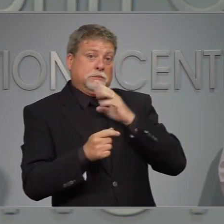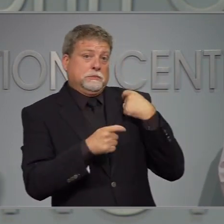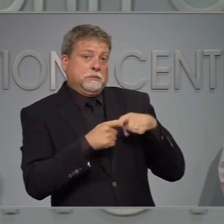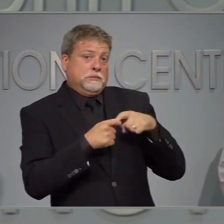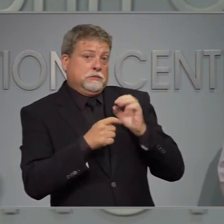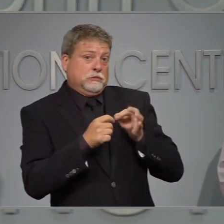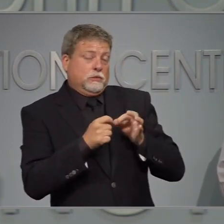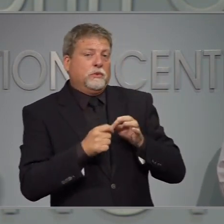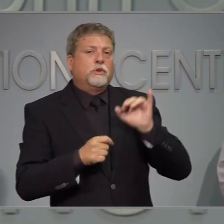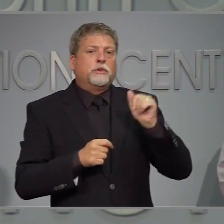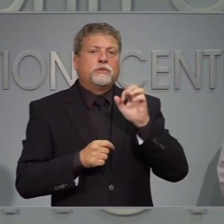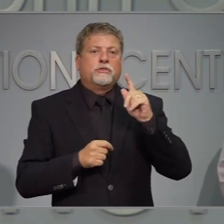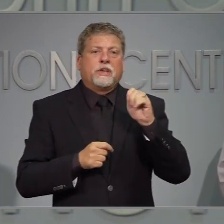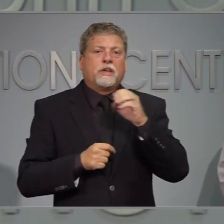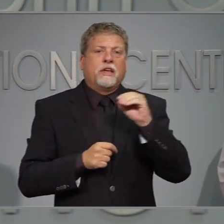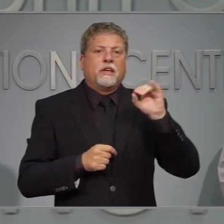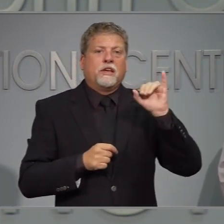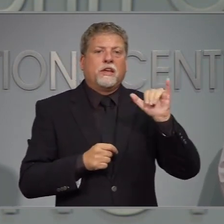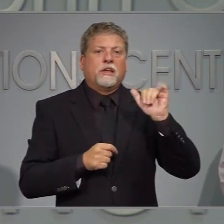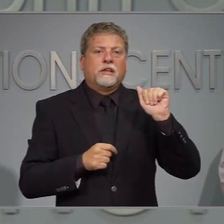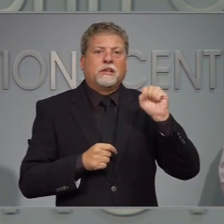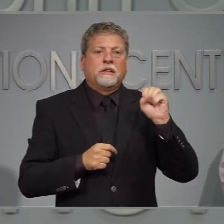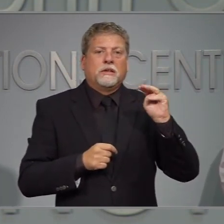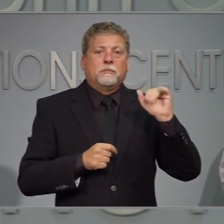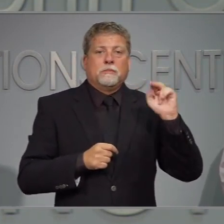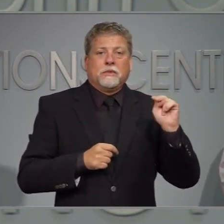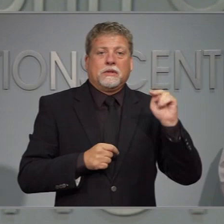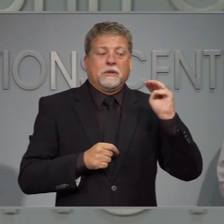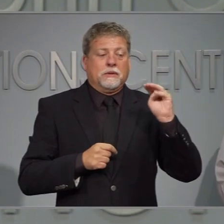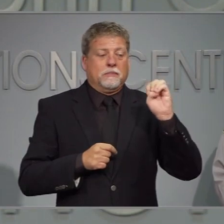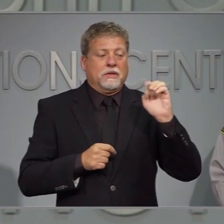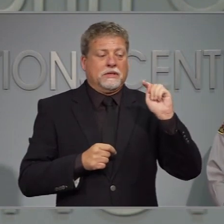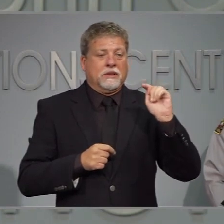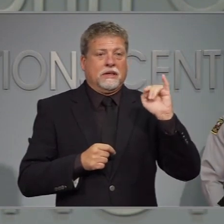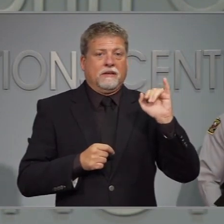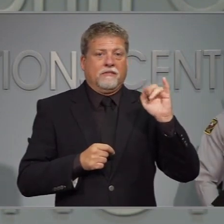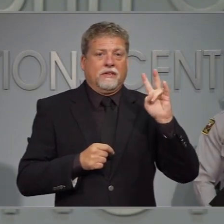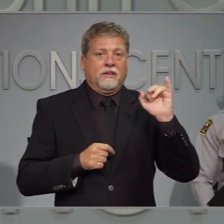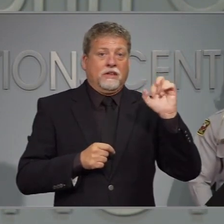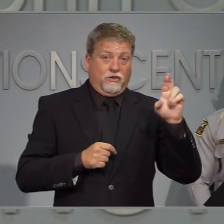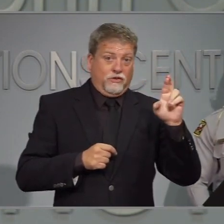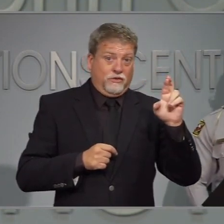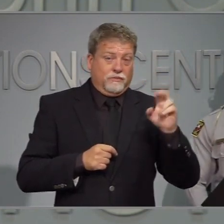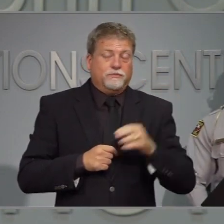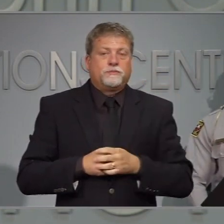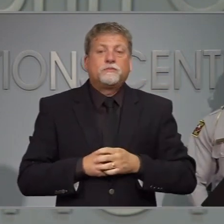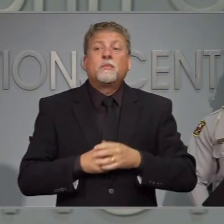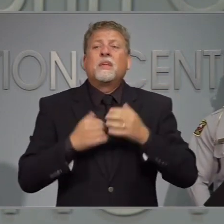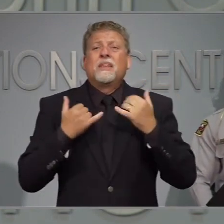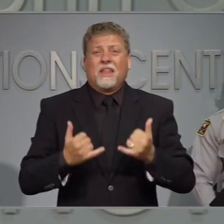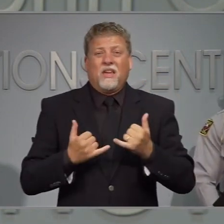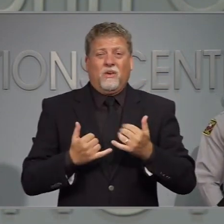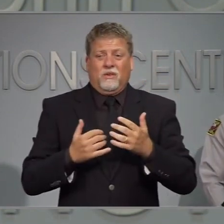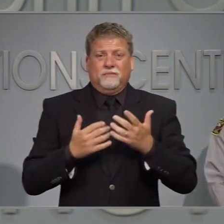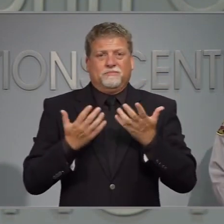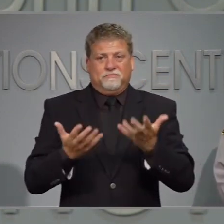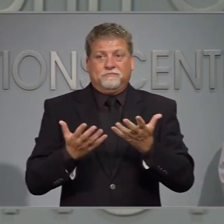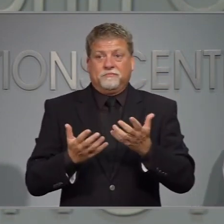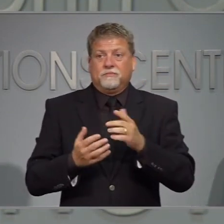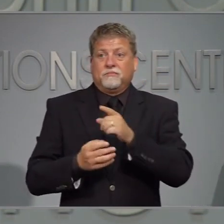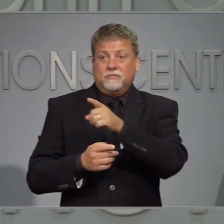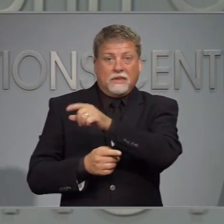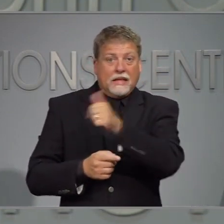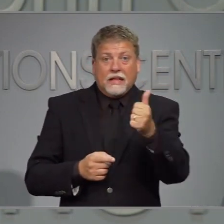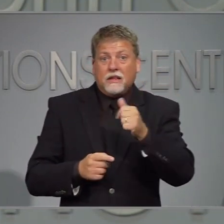ya se metió bien nuestras intérpretes de idioma español ahora podemos aceptar preguntas de los medios